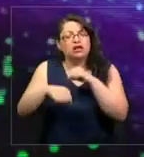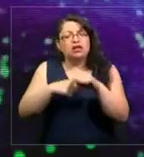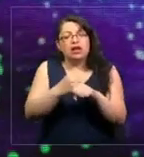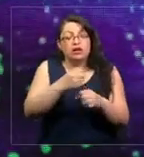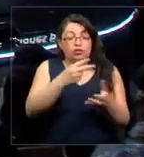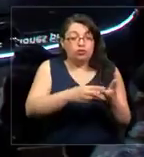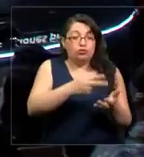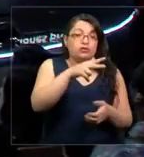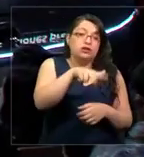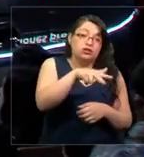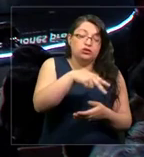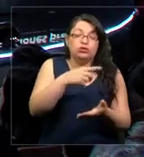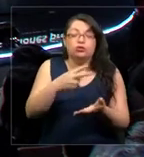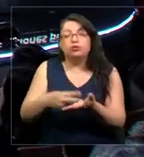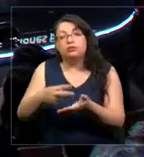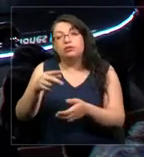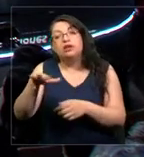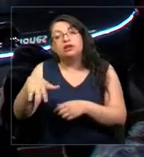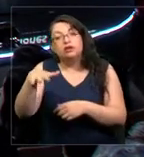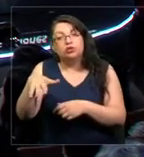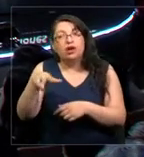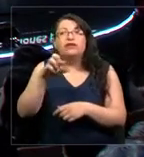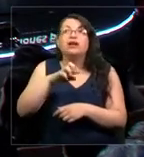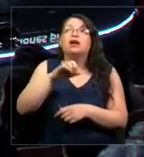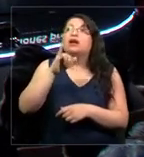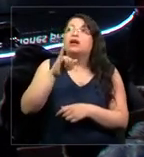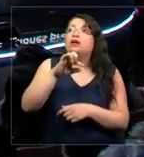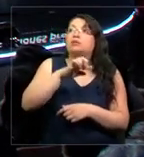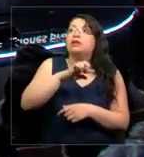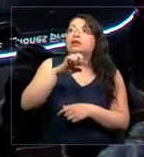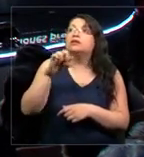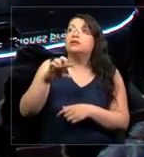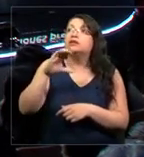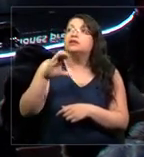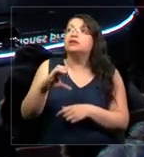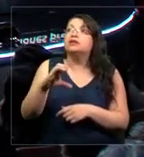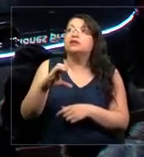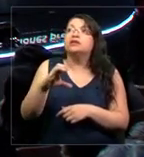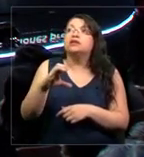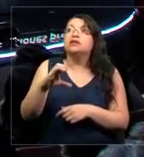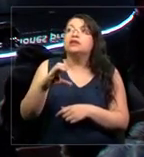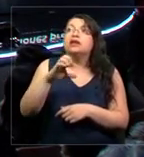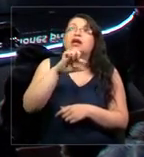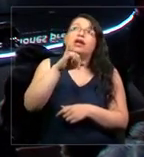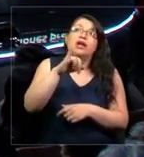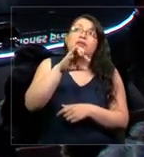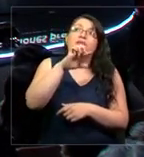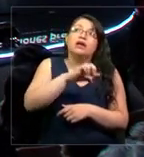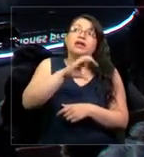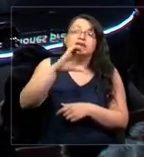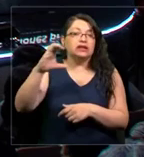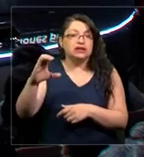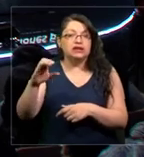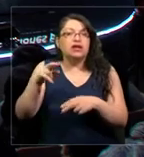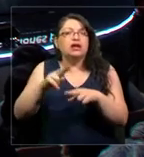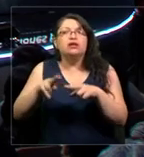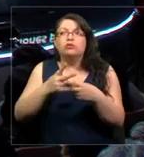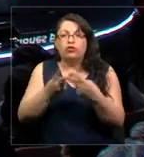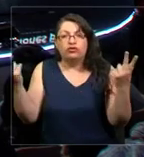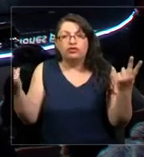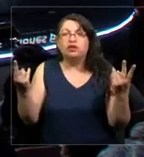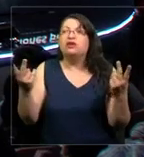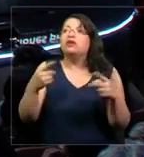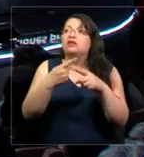2019, el IPCC publicó tres informes especiales, que son bien especiales, valga la